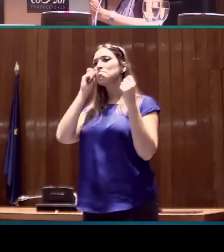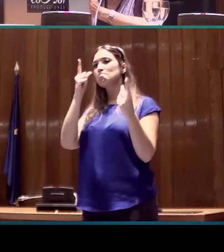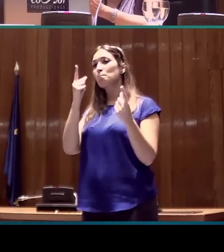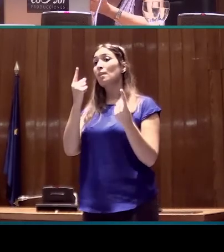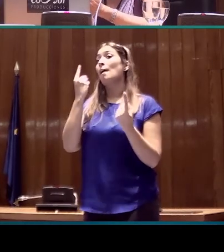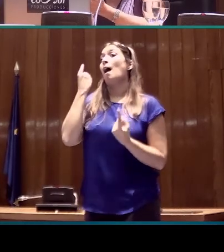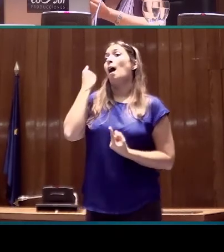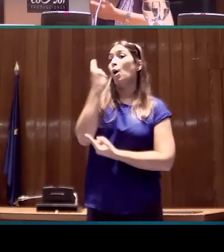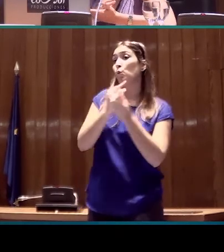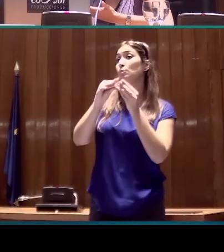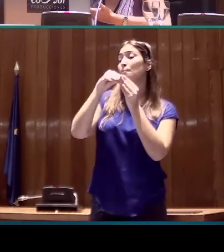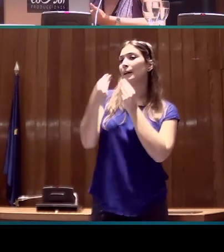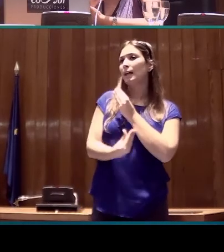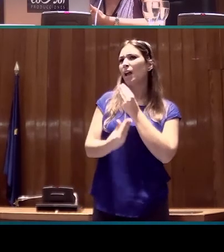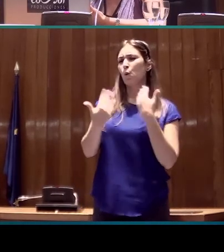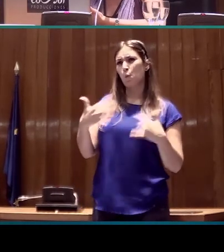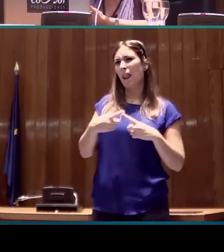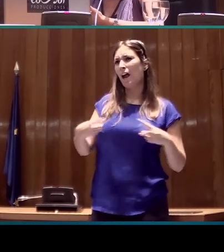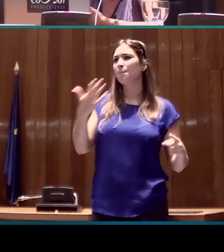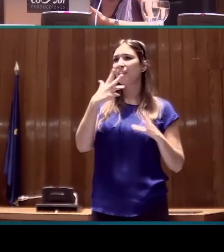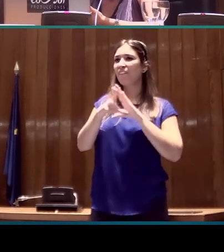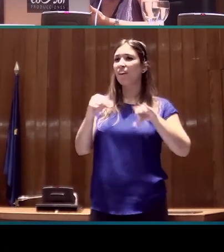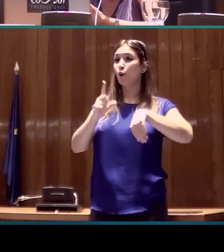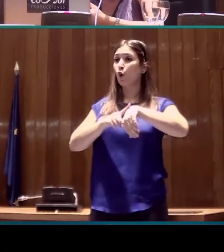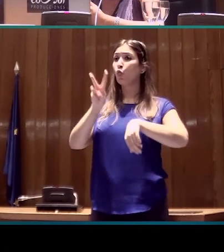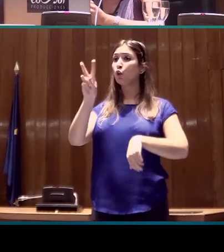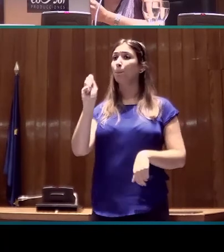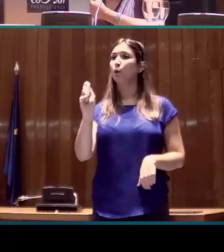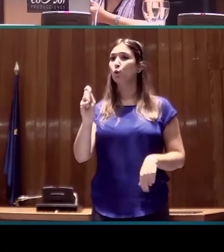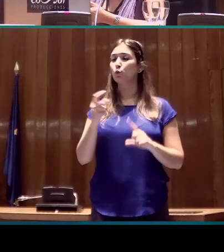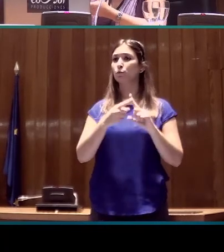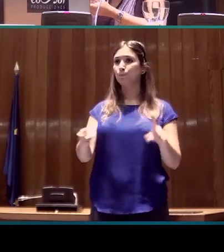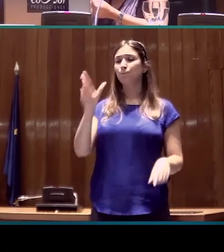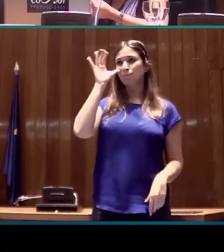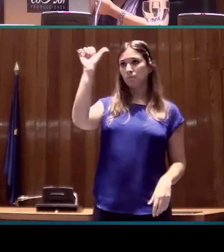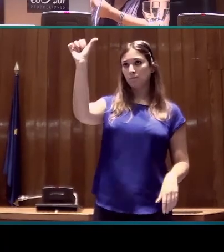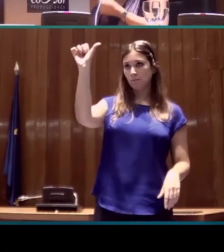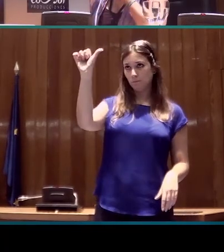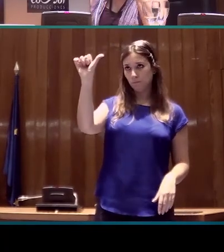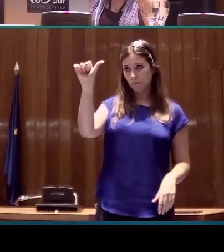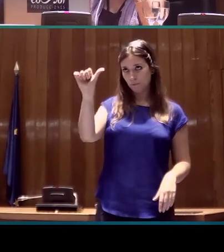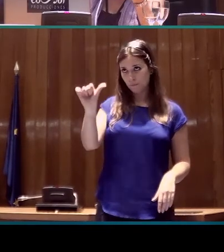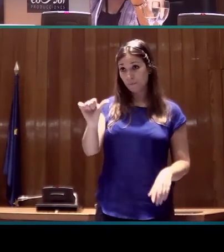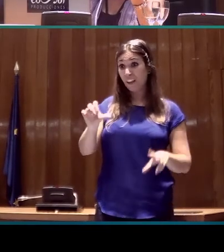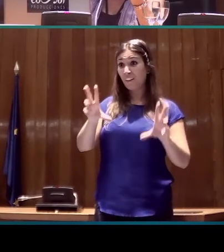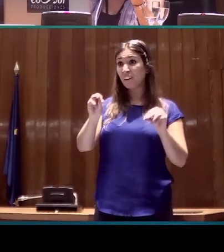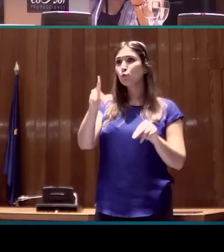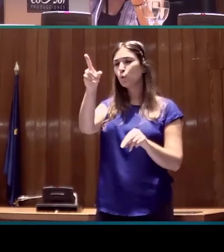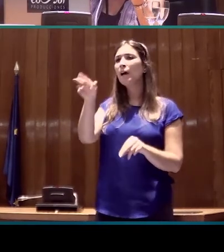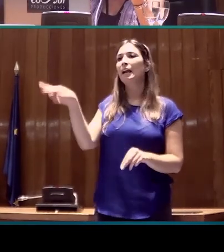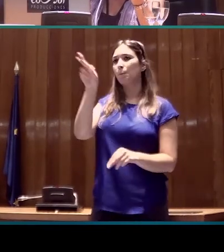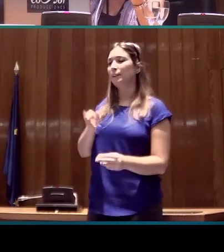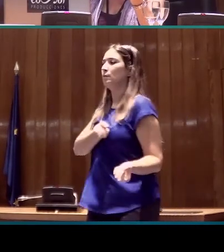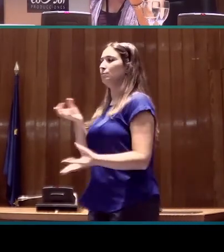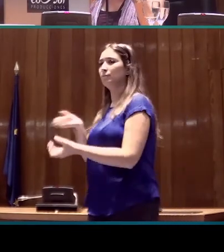algunos materiales que son largos, por ejemplo, un vídeo de dos minutos que lo tienen que ver y luego narrar al otro